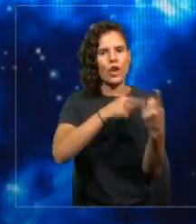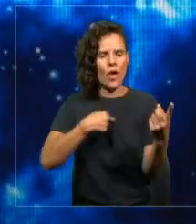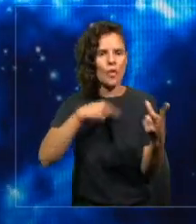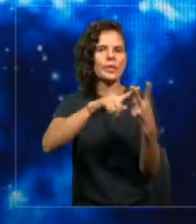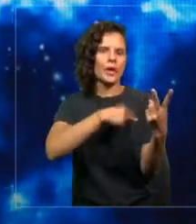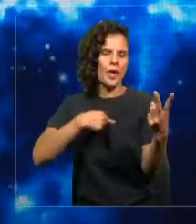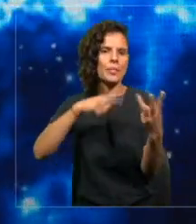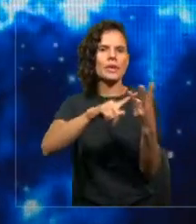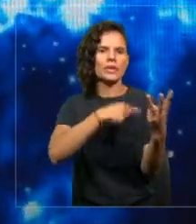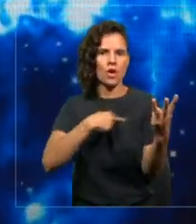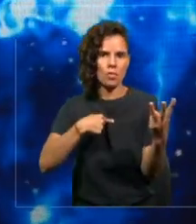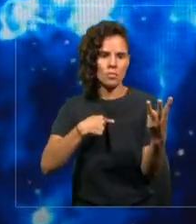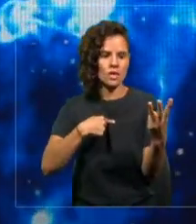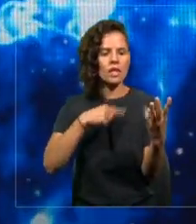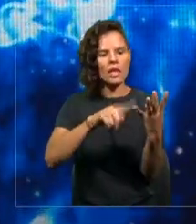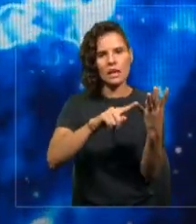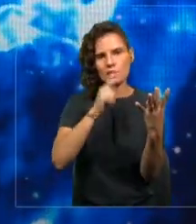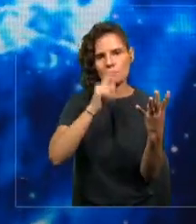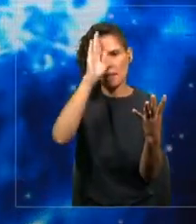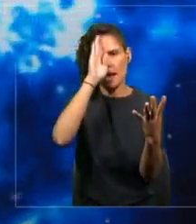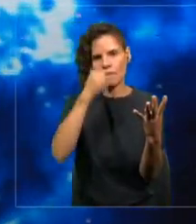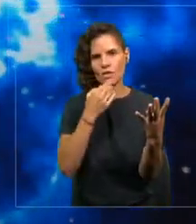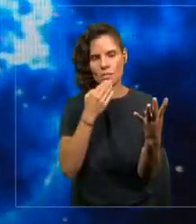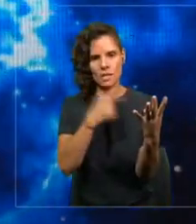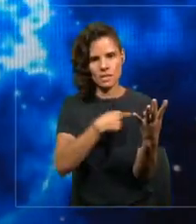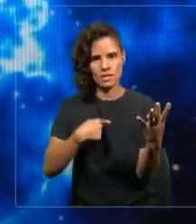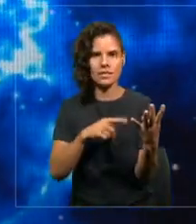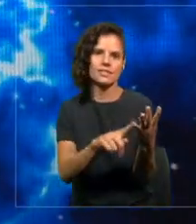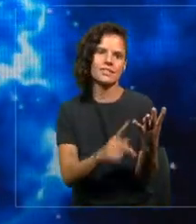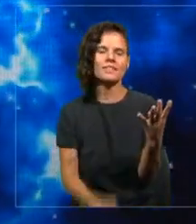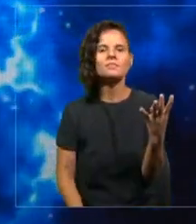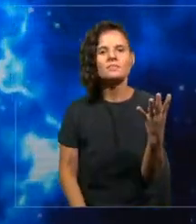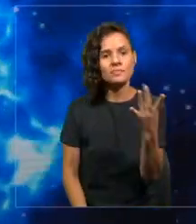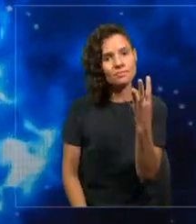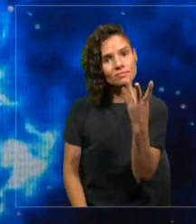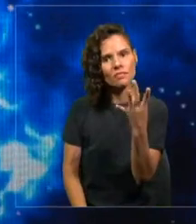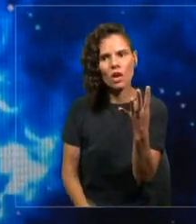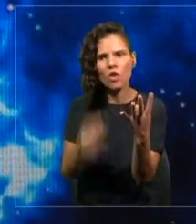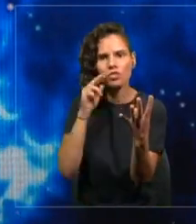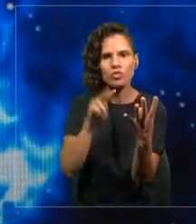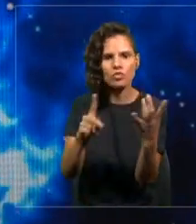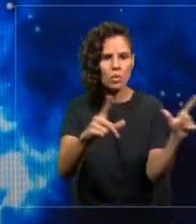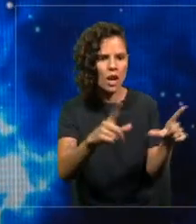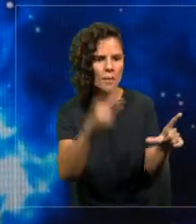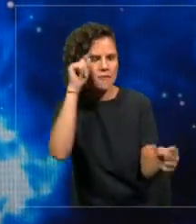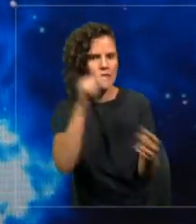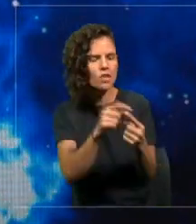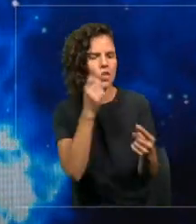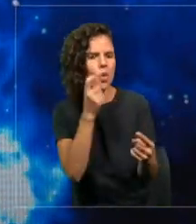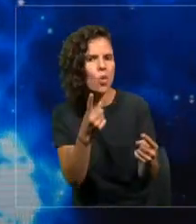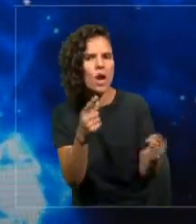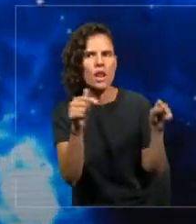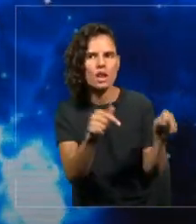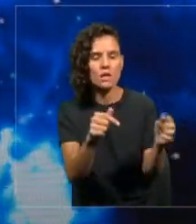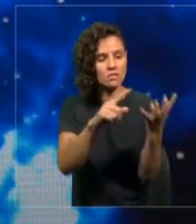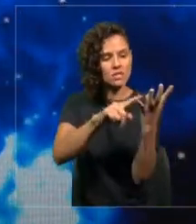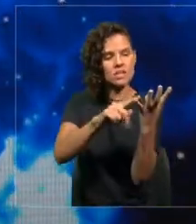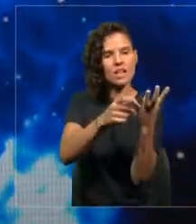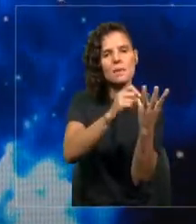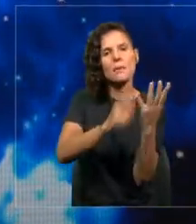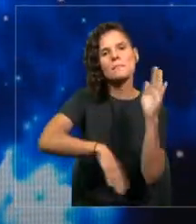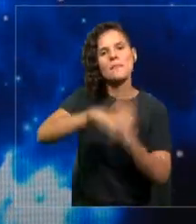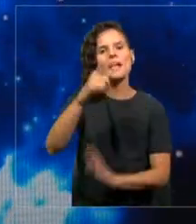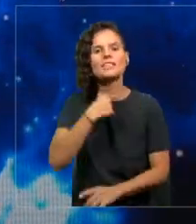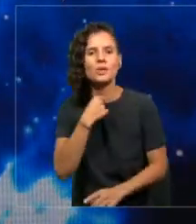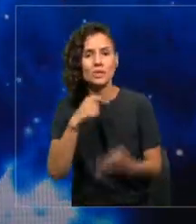Le han creado uno al perro, se llama Taski. Y ahí tienen sus programas favoritos. Lo favorito de Taski es National Geographic.